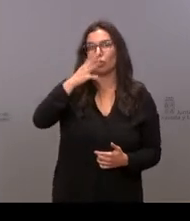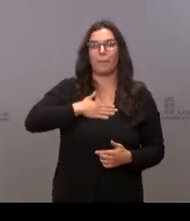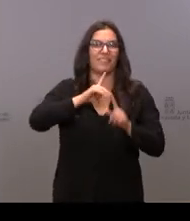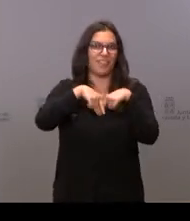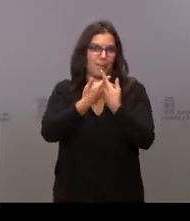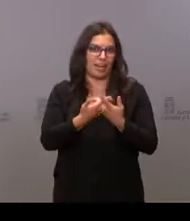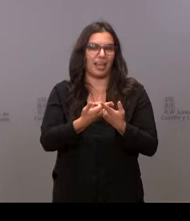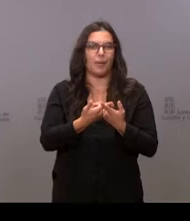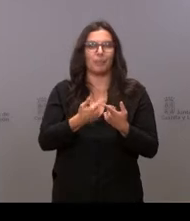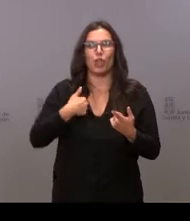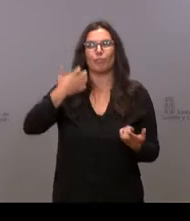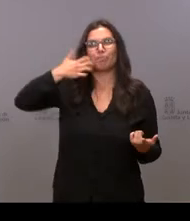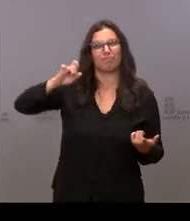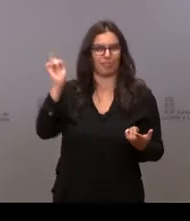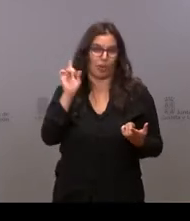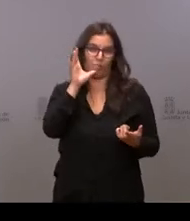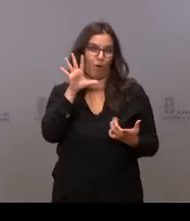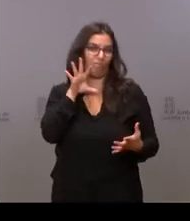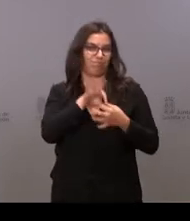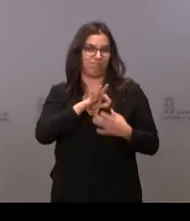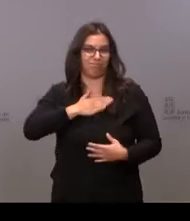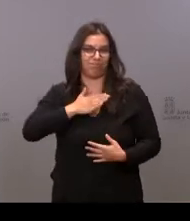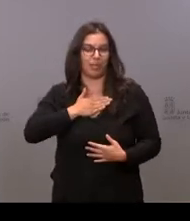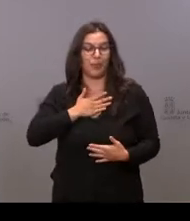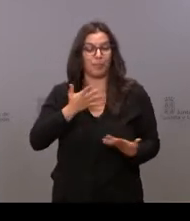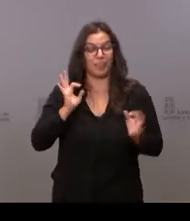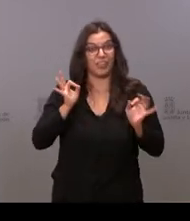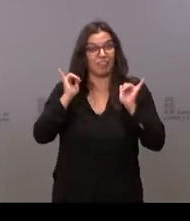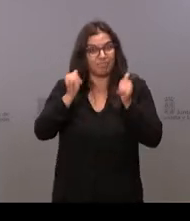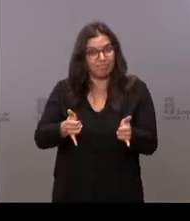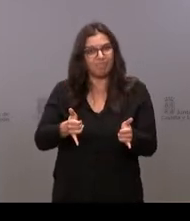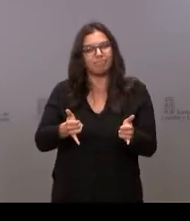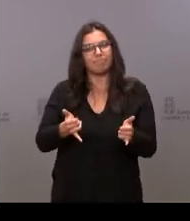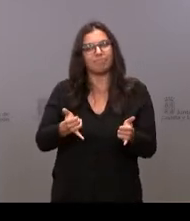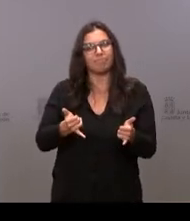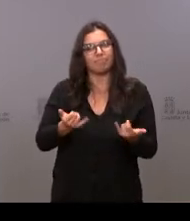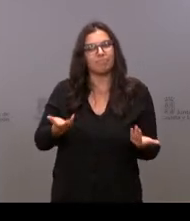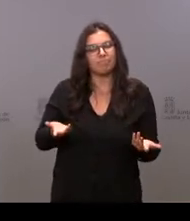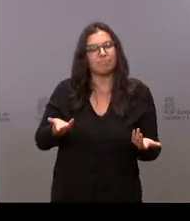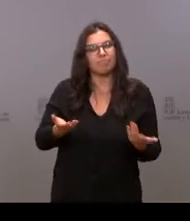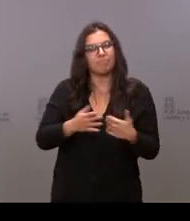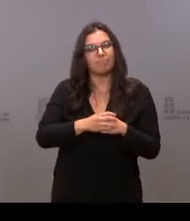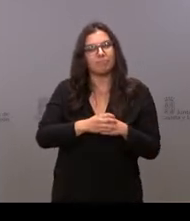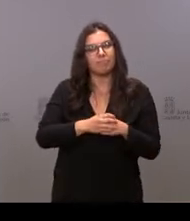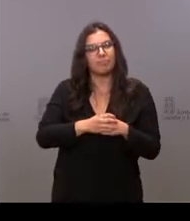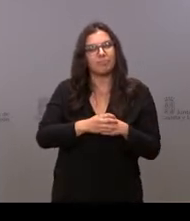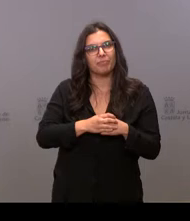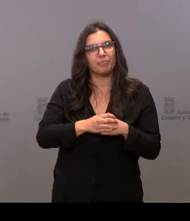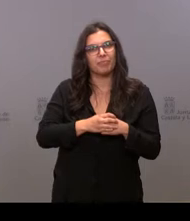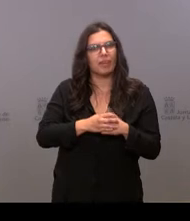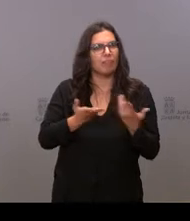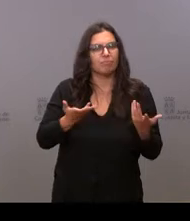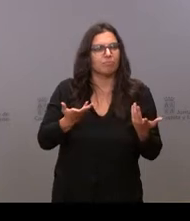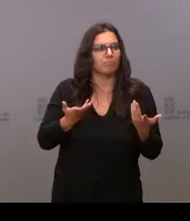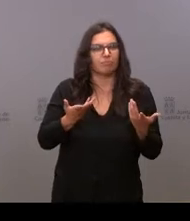no me he sentido extraña. Y sí que es cierto que cuando vine te ofrecían